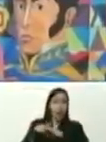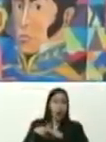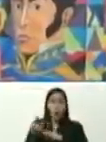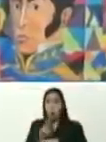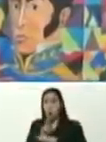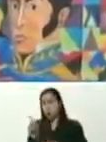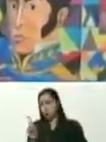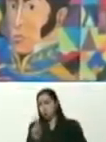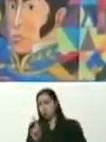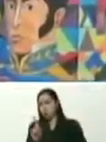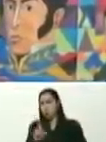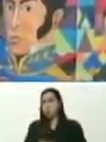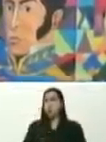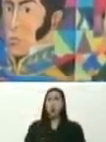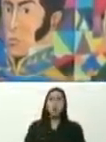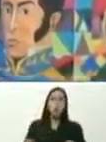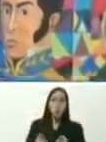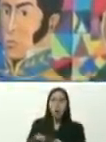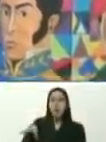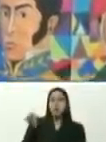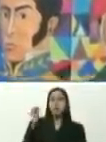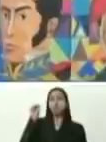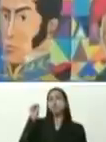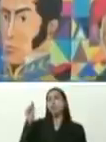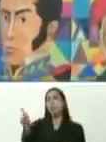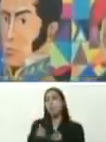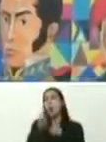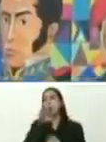hacía como los perros, que entienden, pero no hablan,